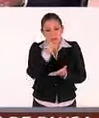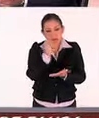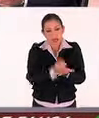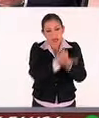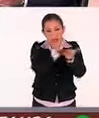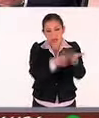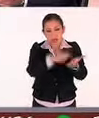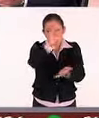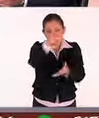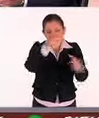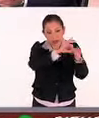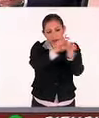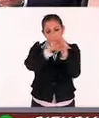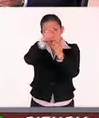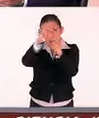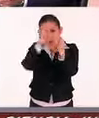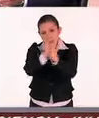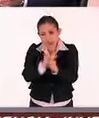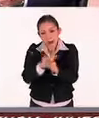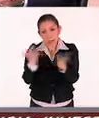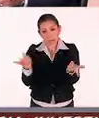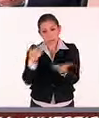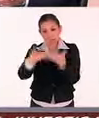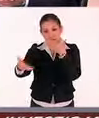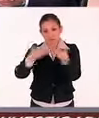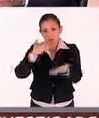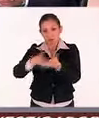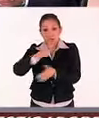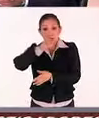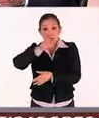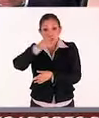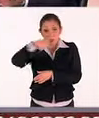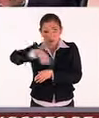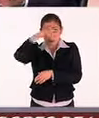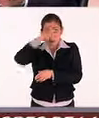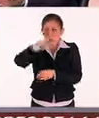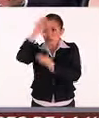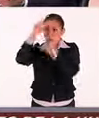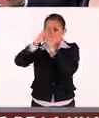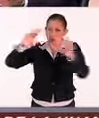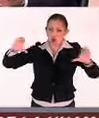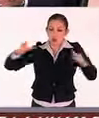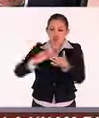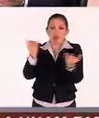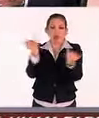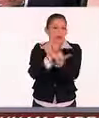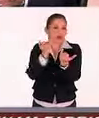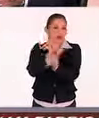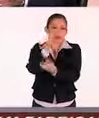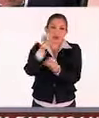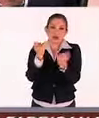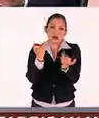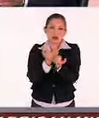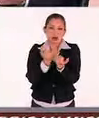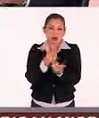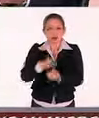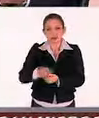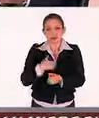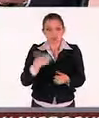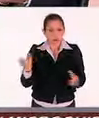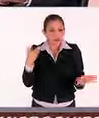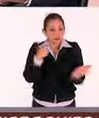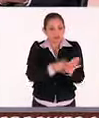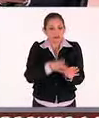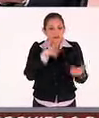las universidades mundiales, a nivel mundial, porque el envejecimiento no solo es en México, es generalizado, se sube a la vanguardia. Se sube a la